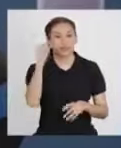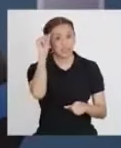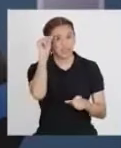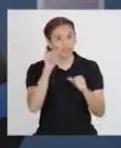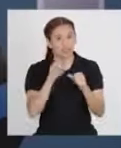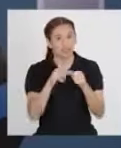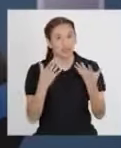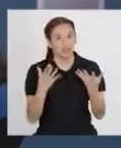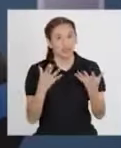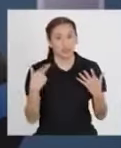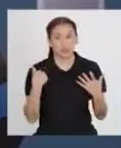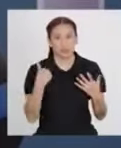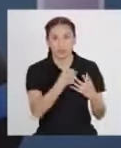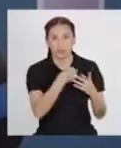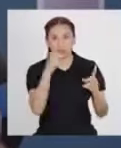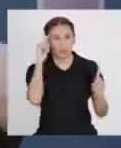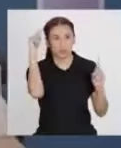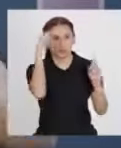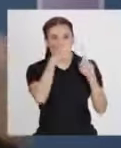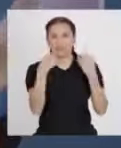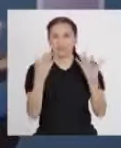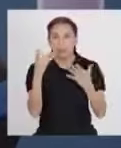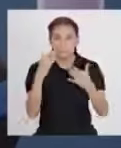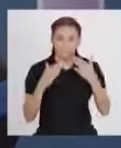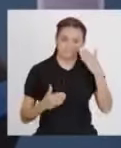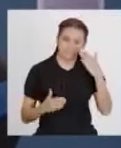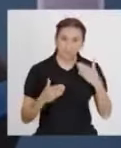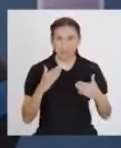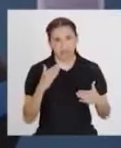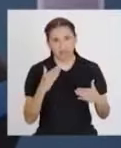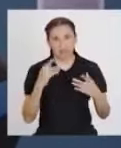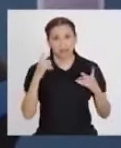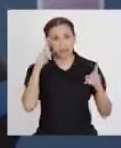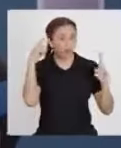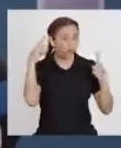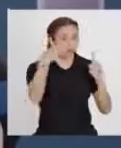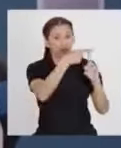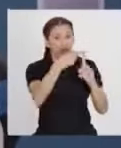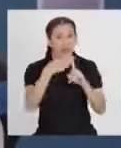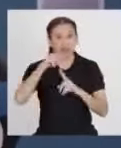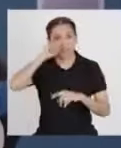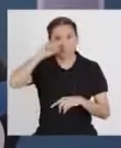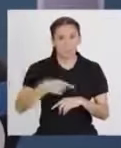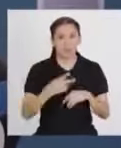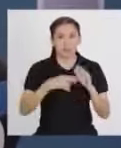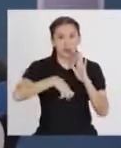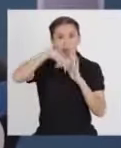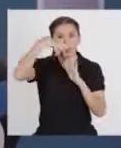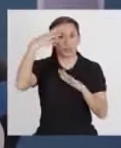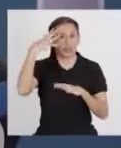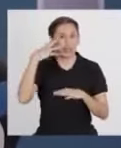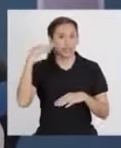Recuerden que nuestra meta es que Macabot alcance los 1000 puntos de experiencia